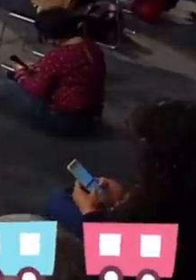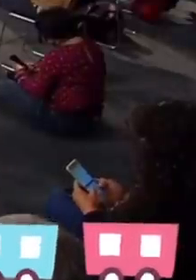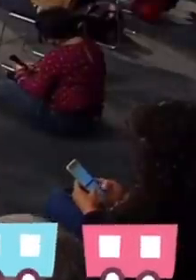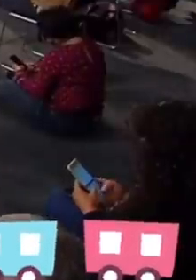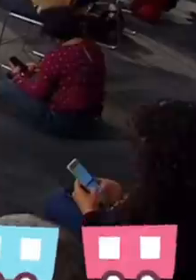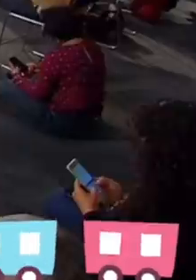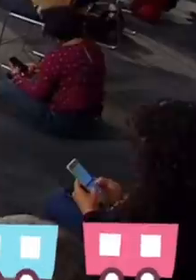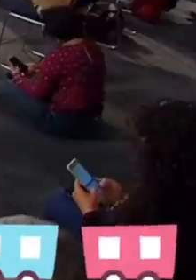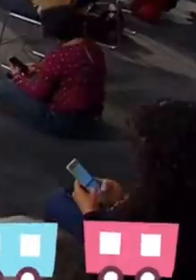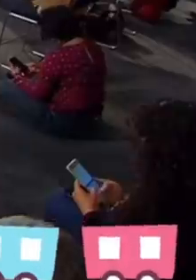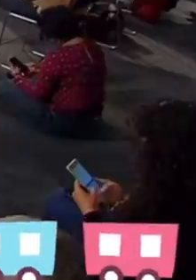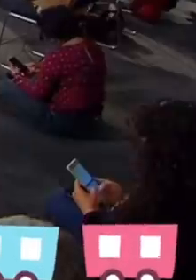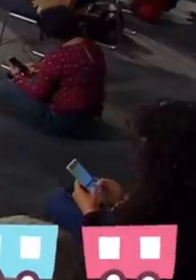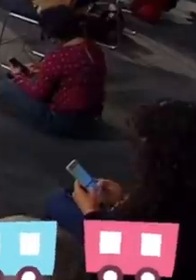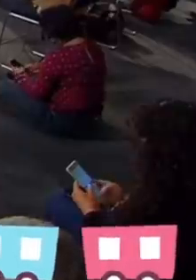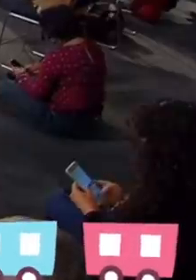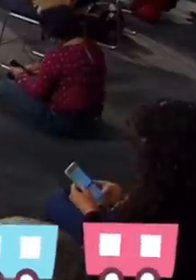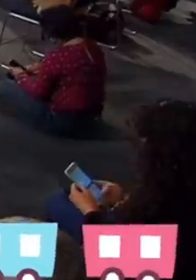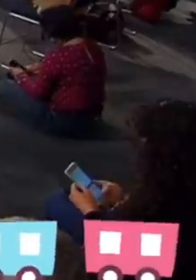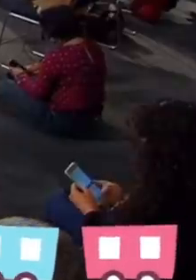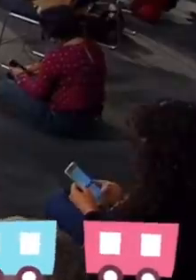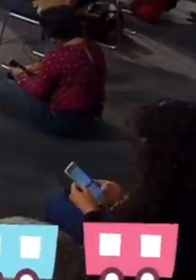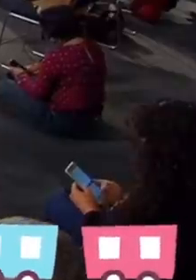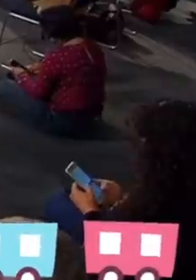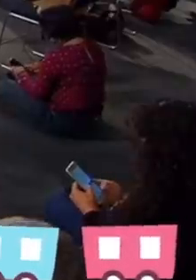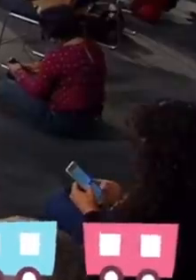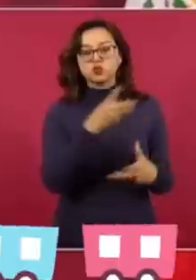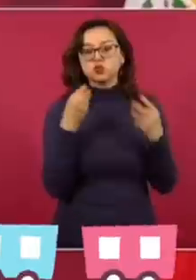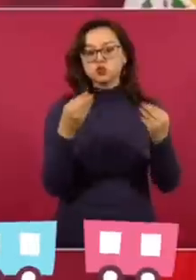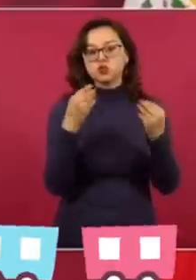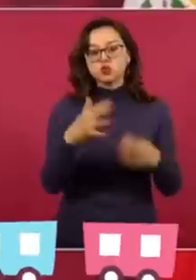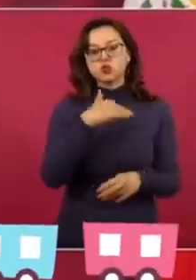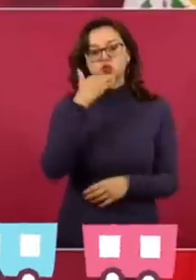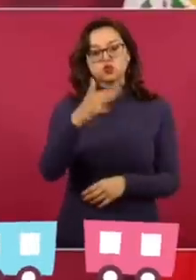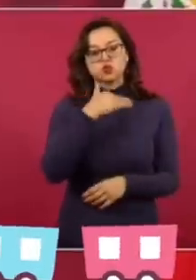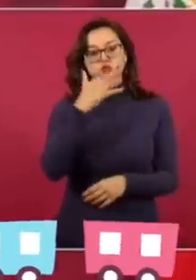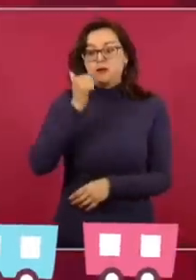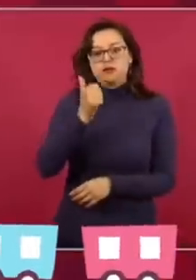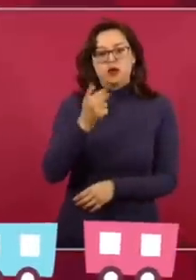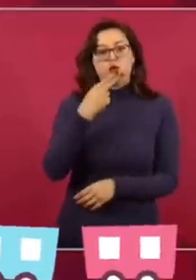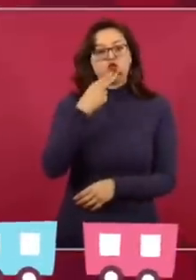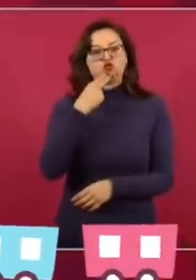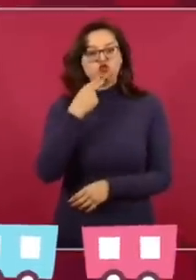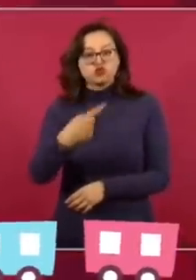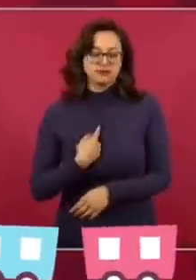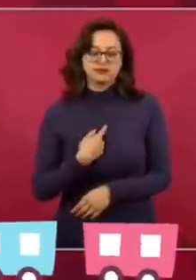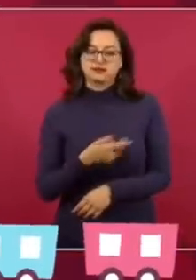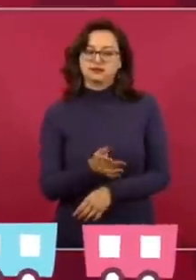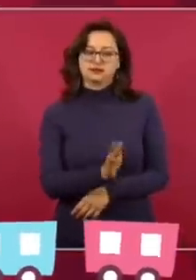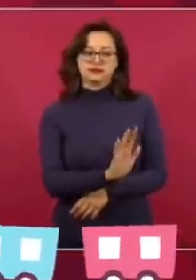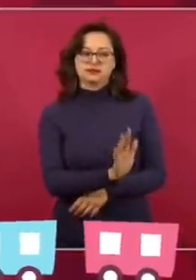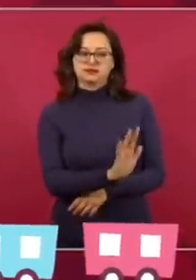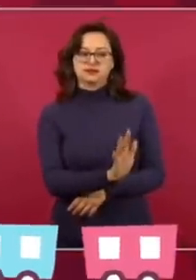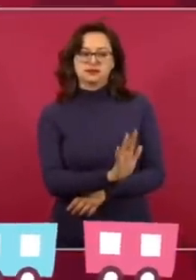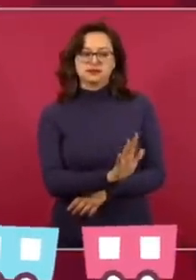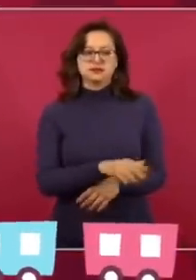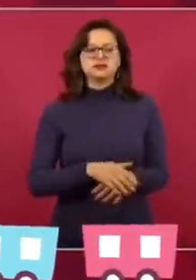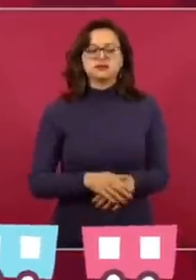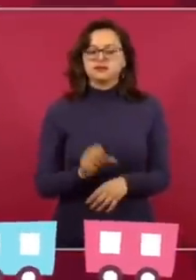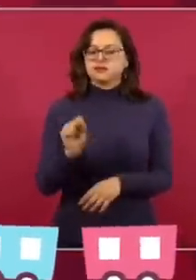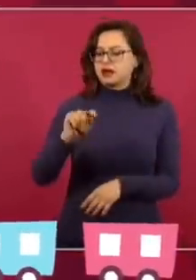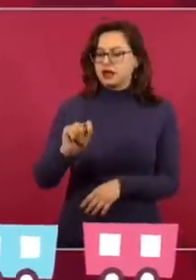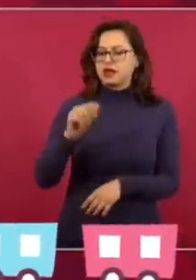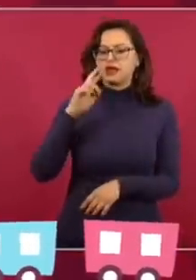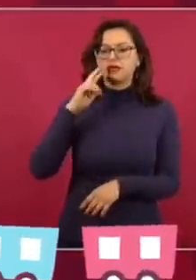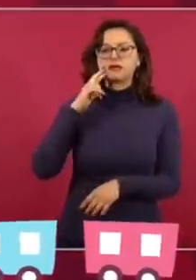para que no nos usen, lo mejor es que los atienda la Secretaría del Medio